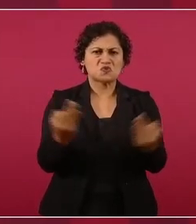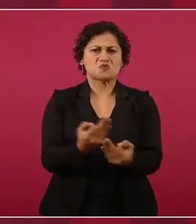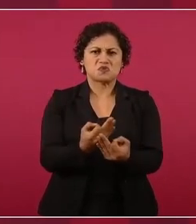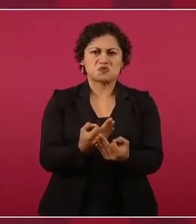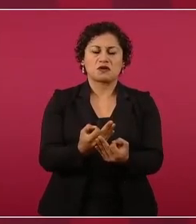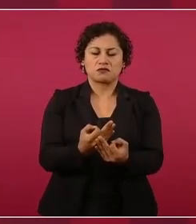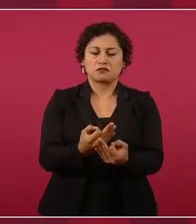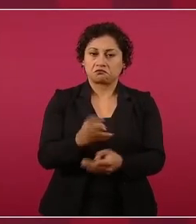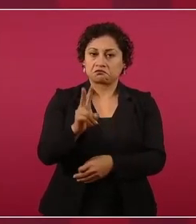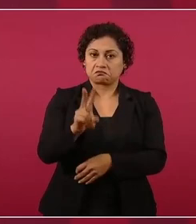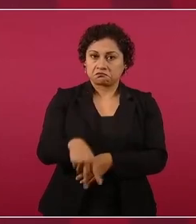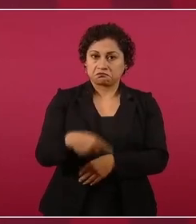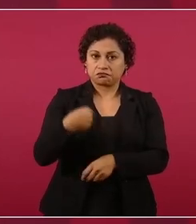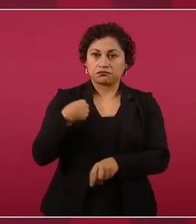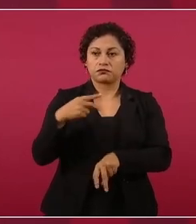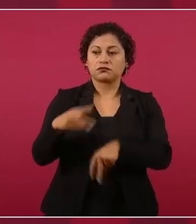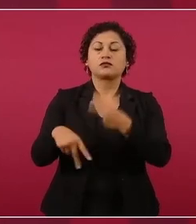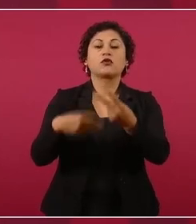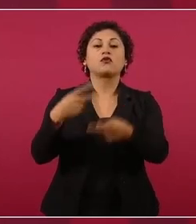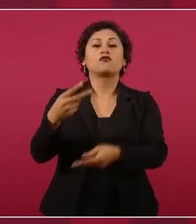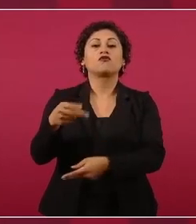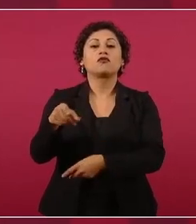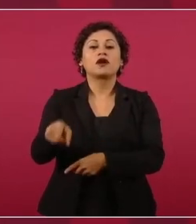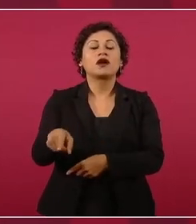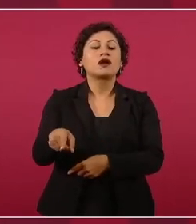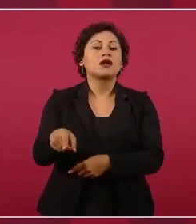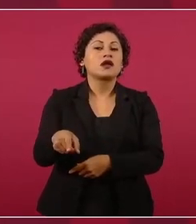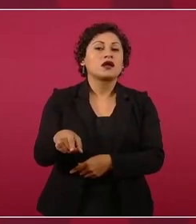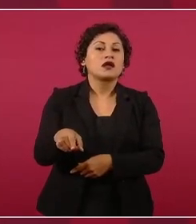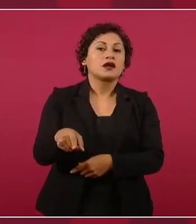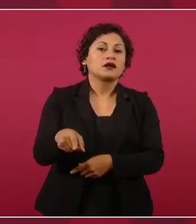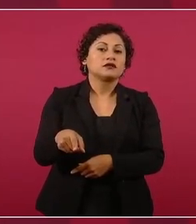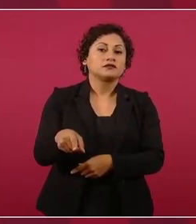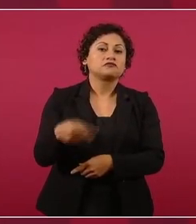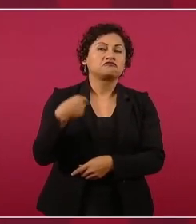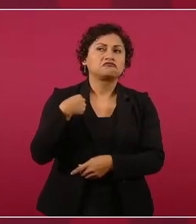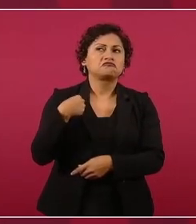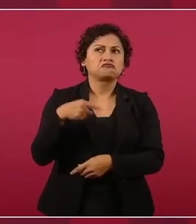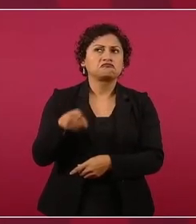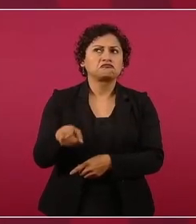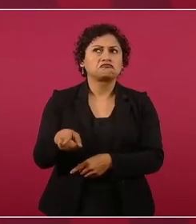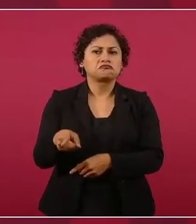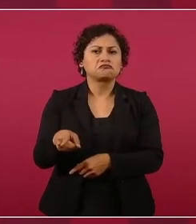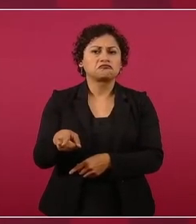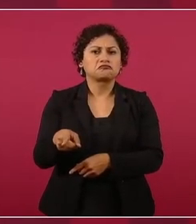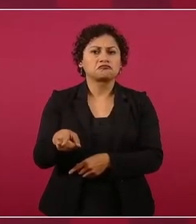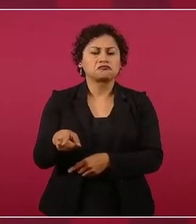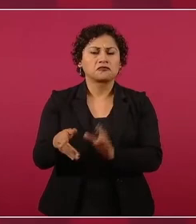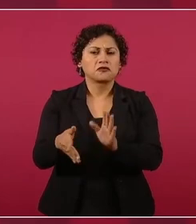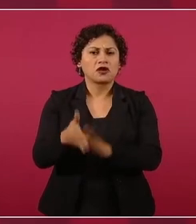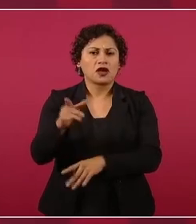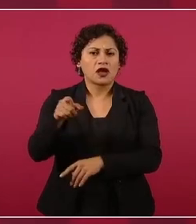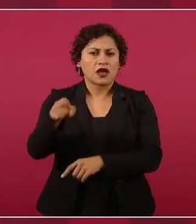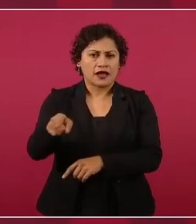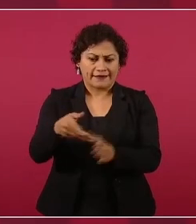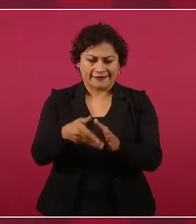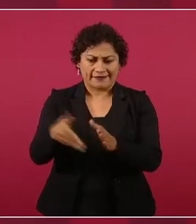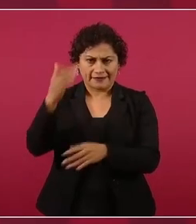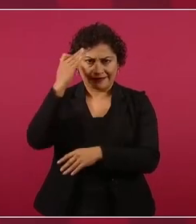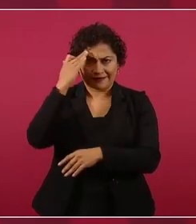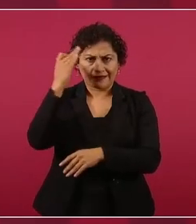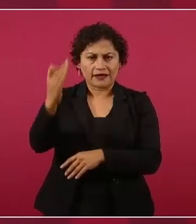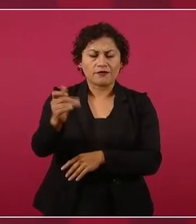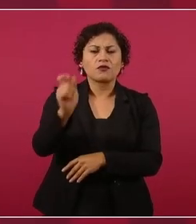estuve en ese tiempo, se estaba nevando,